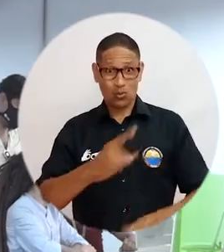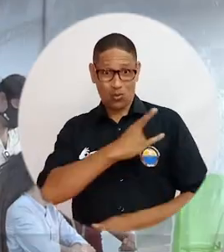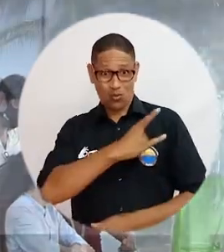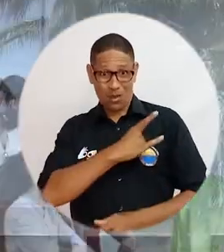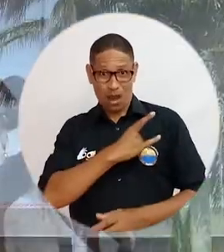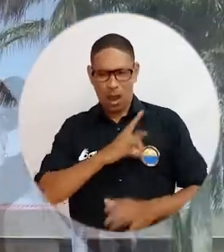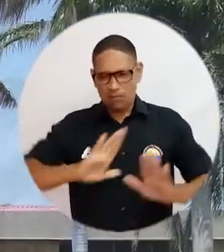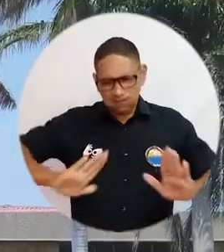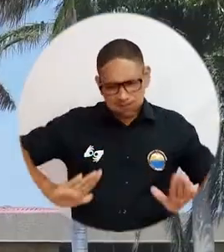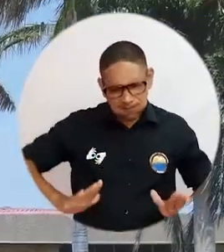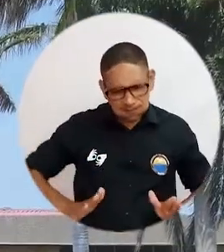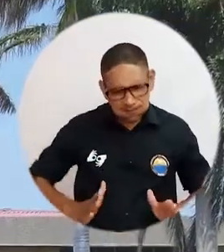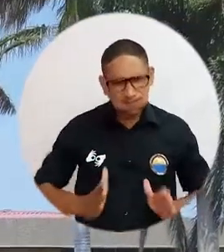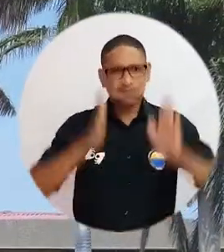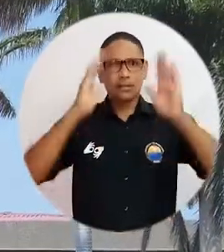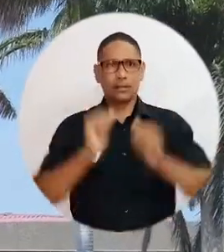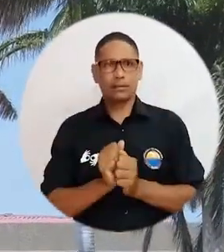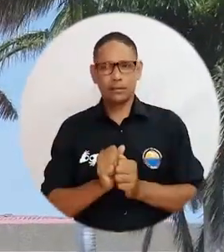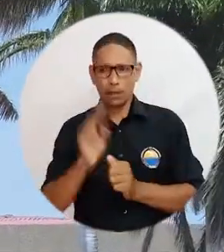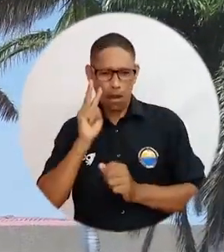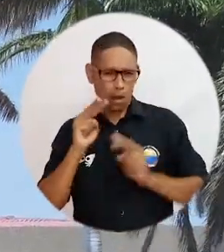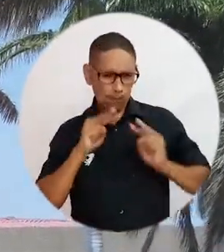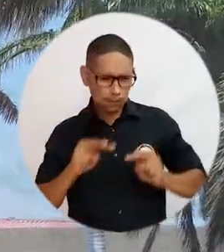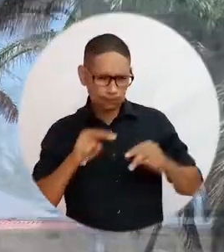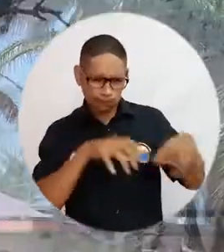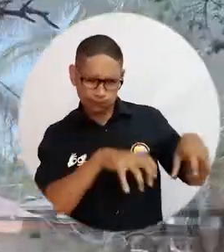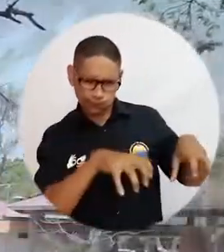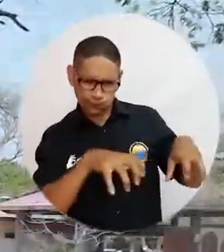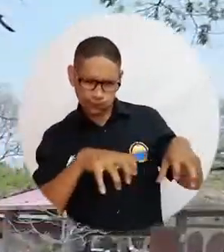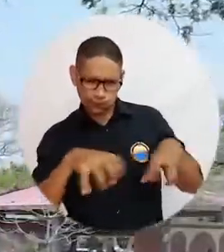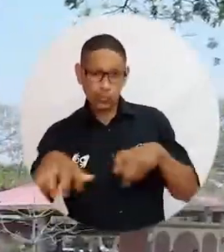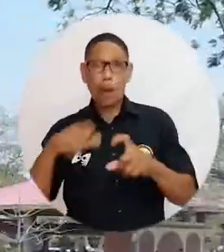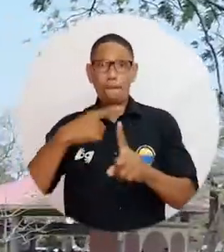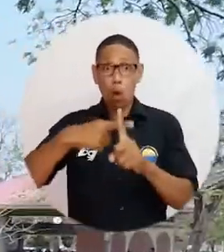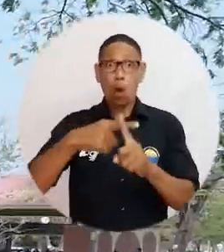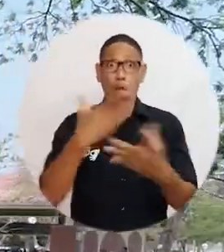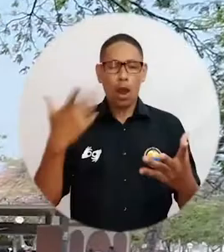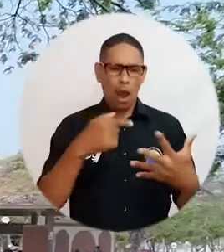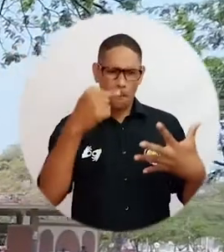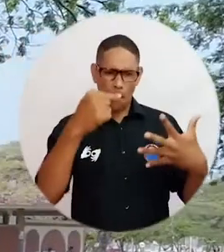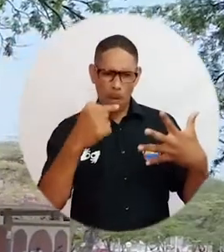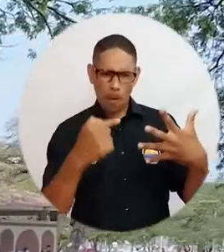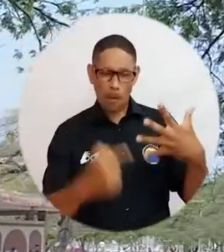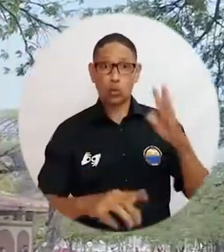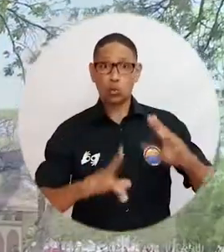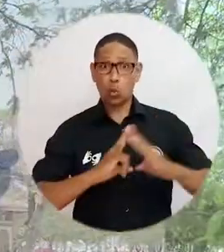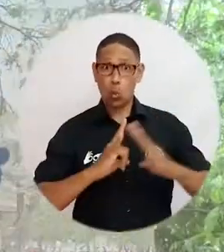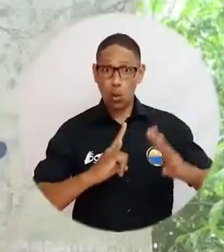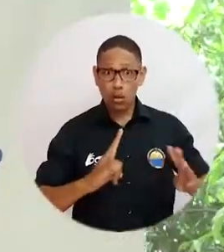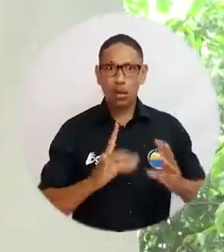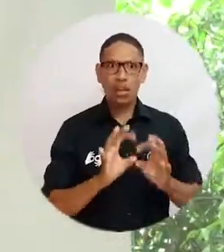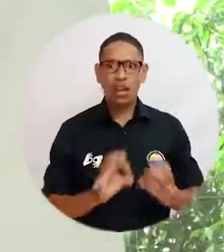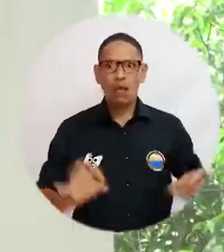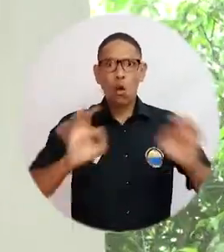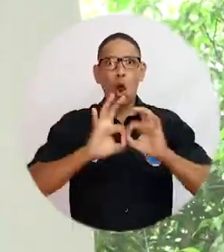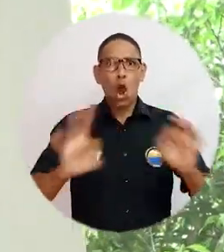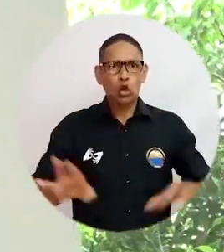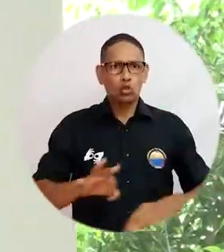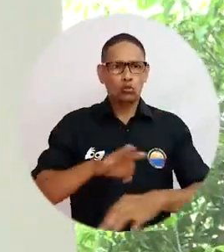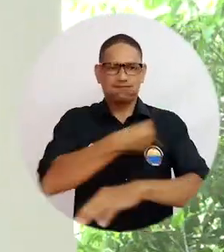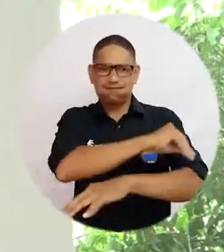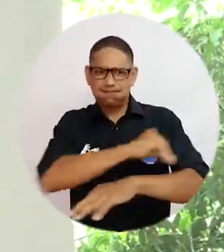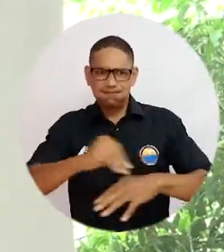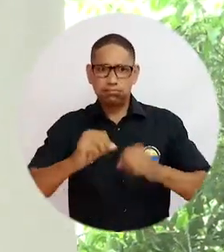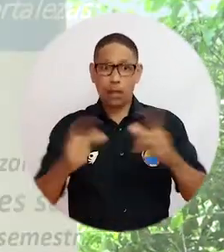universitaria, los pares del Consejo Nacional de Acreditación destacaron los aspectos positivos de Unimagdalena, como la claridad en las